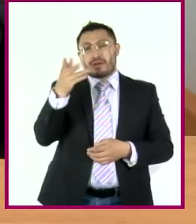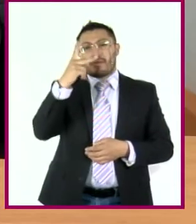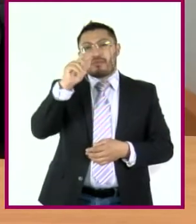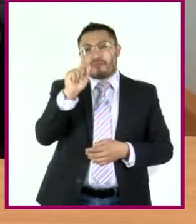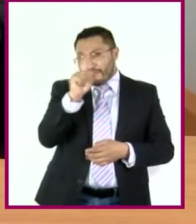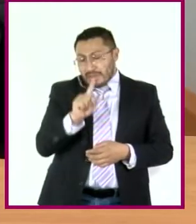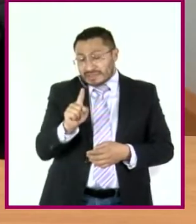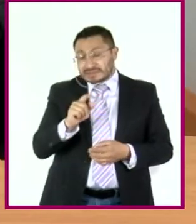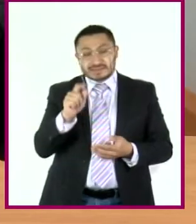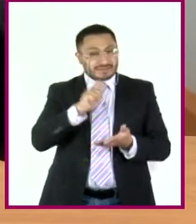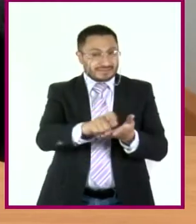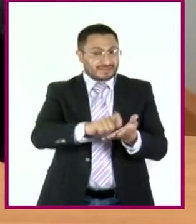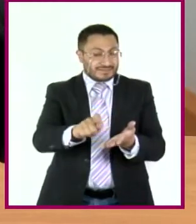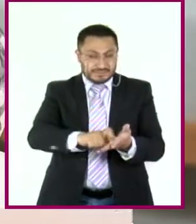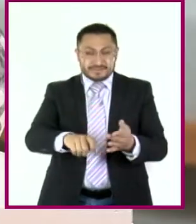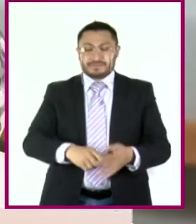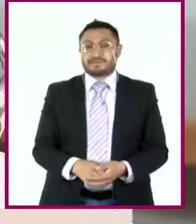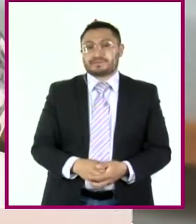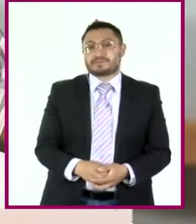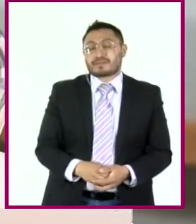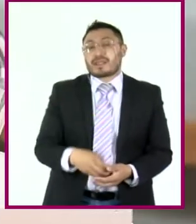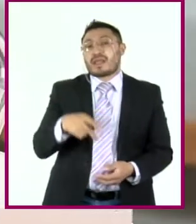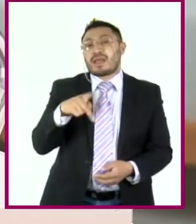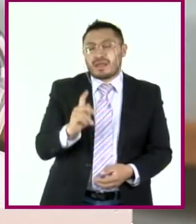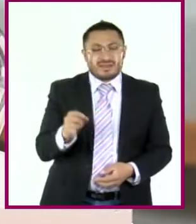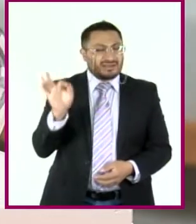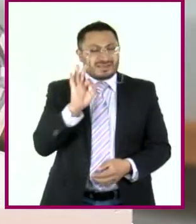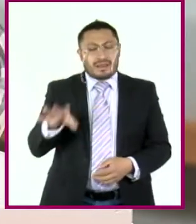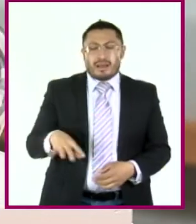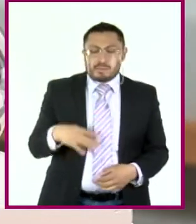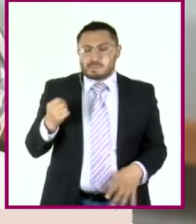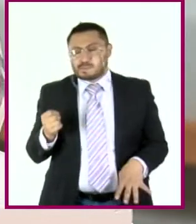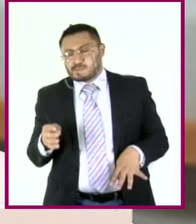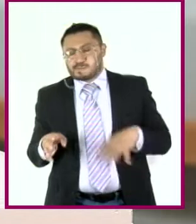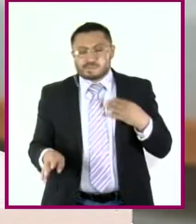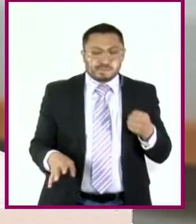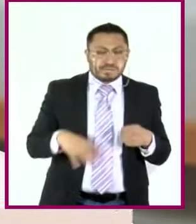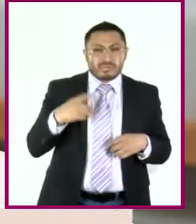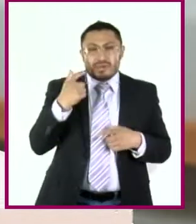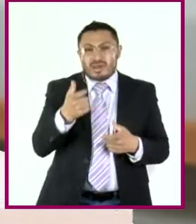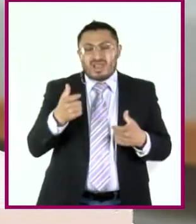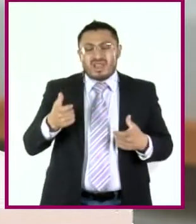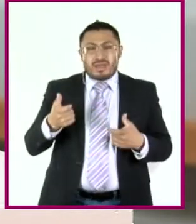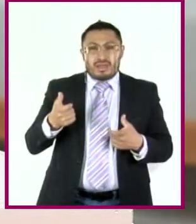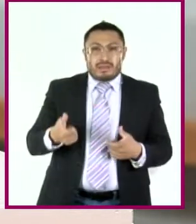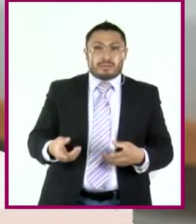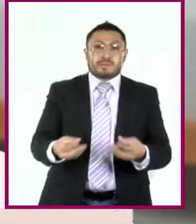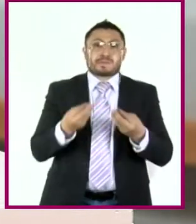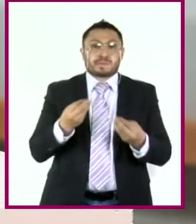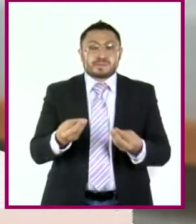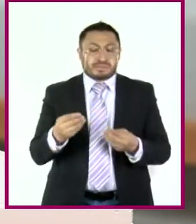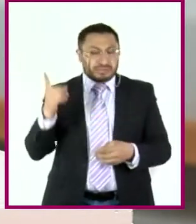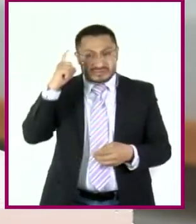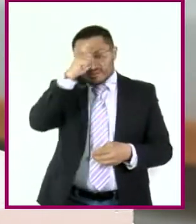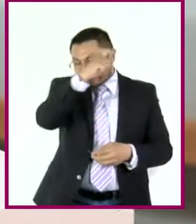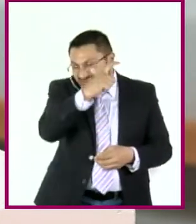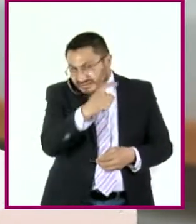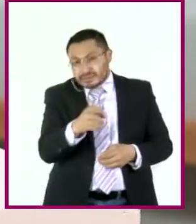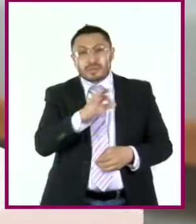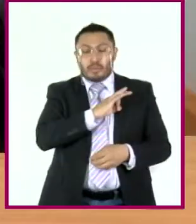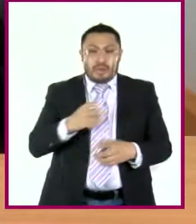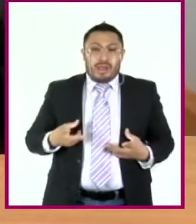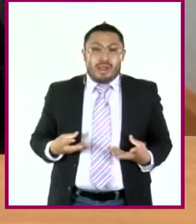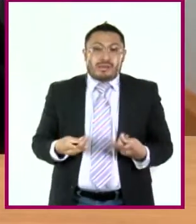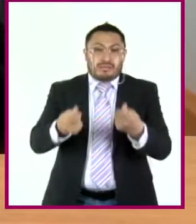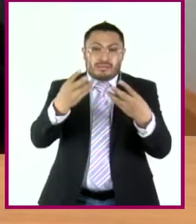¿Pero no crees que si nos cuesta tanto esfuerzo ganar nuestro dinero, lo podemos gastar en lo que queramos? ¿Cómo en frituras?